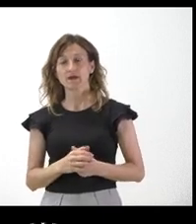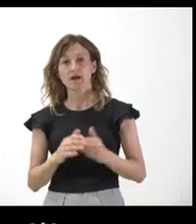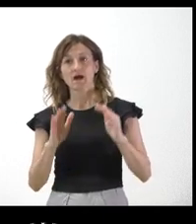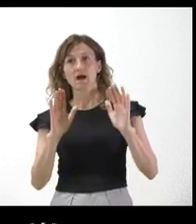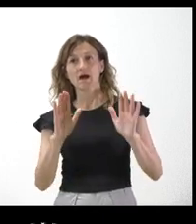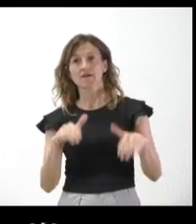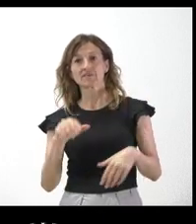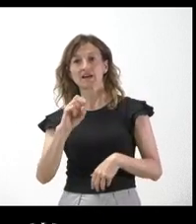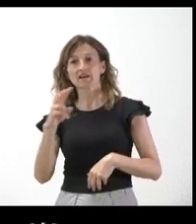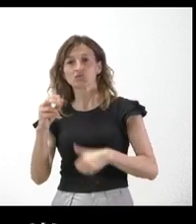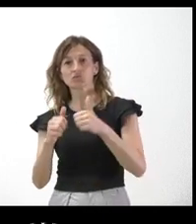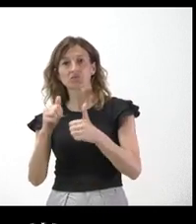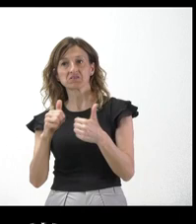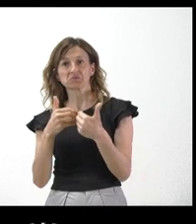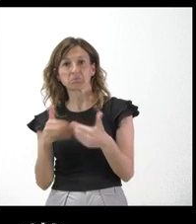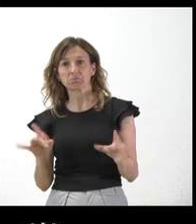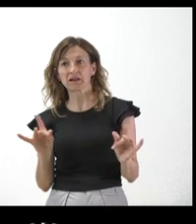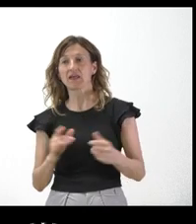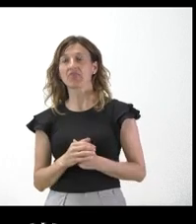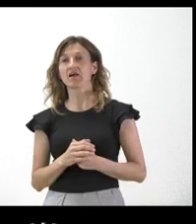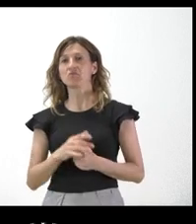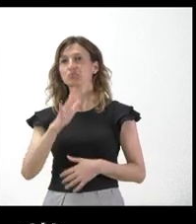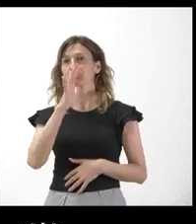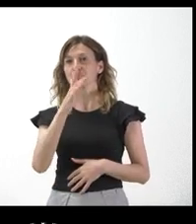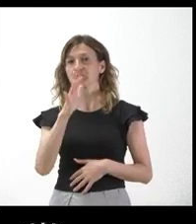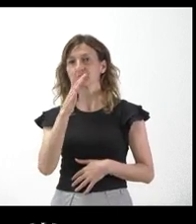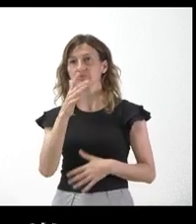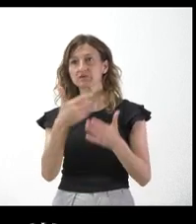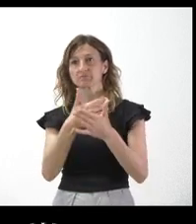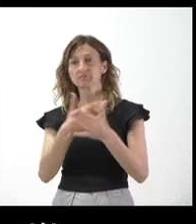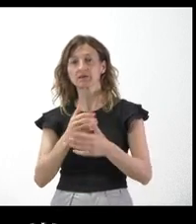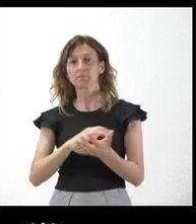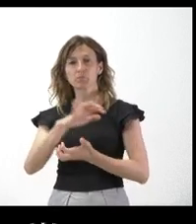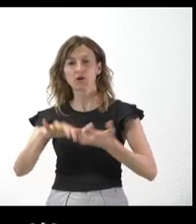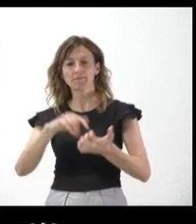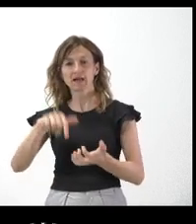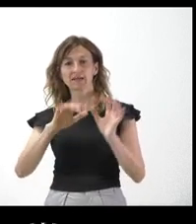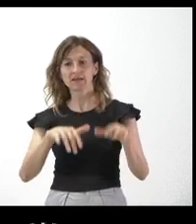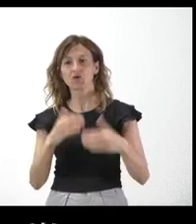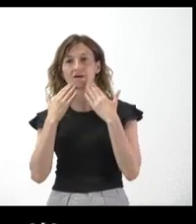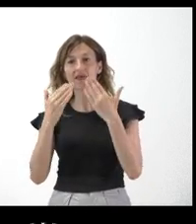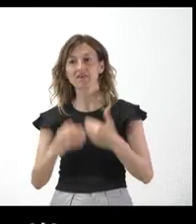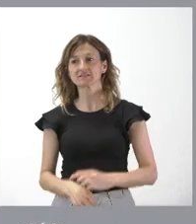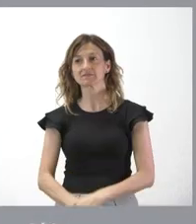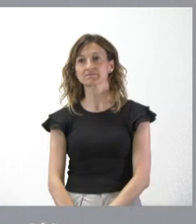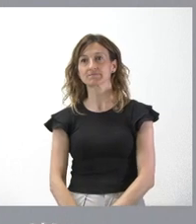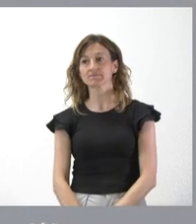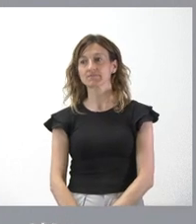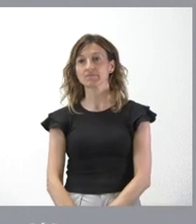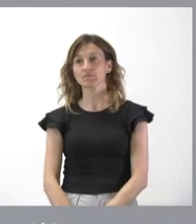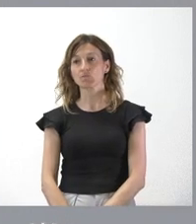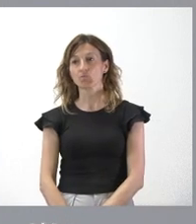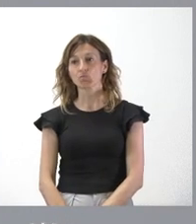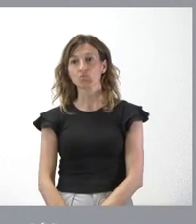resultado del concurso. ¿Cuál es la explicación para esta maniobra que está generando cierta polémica aquí en León? Gracias. Gracias a usted. Una cuestión